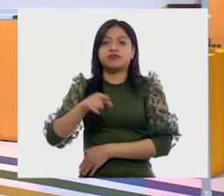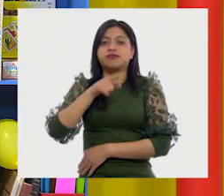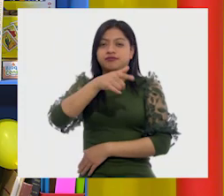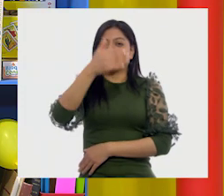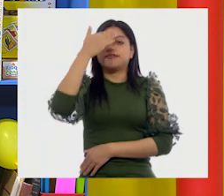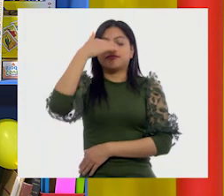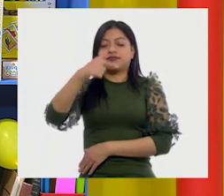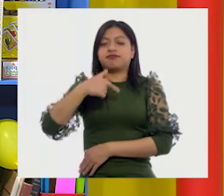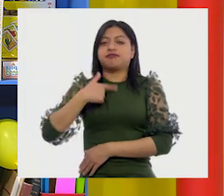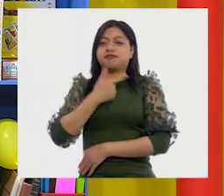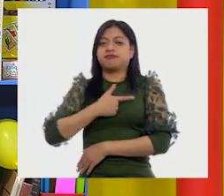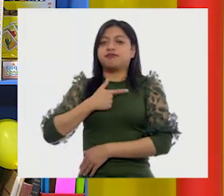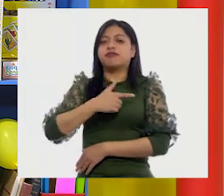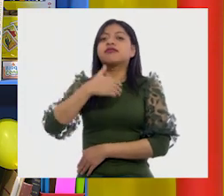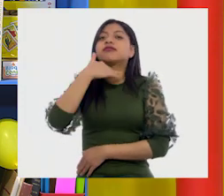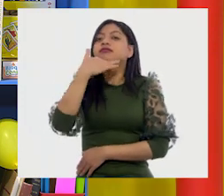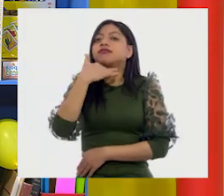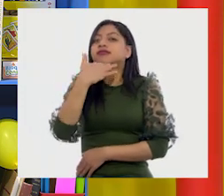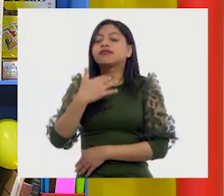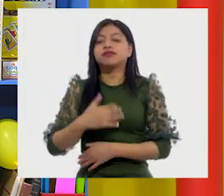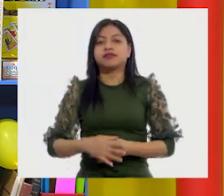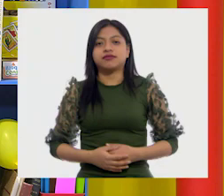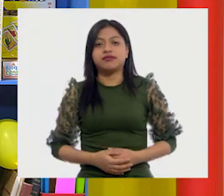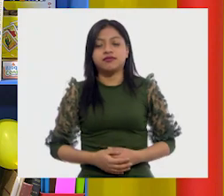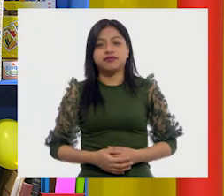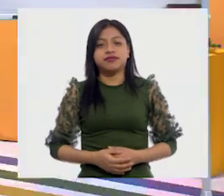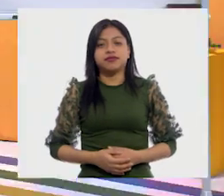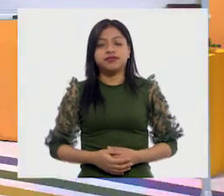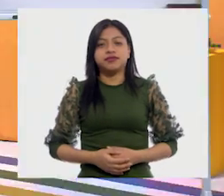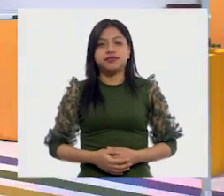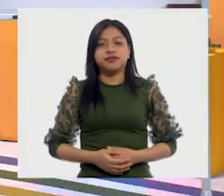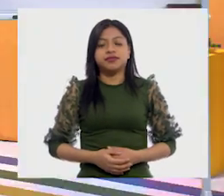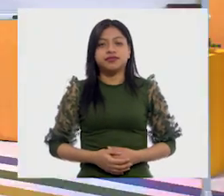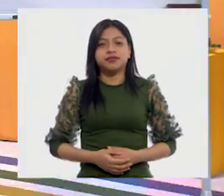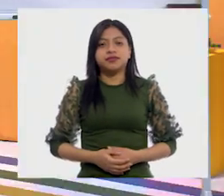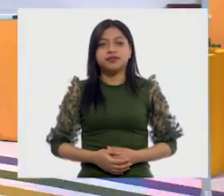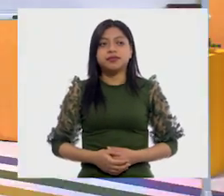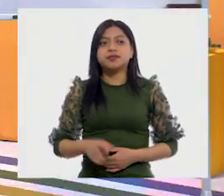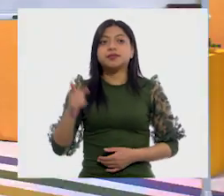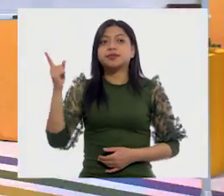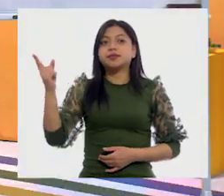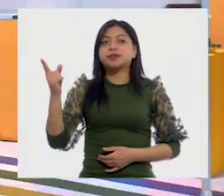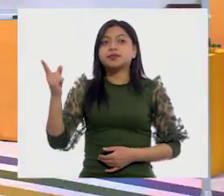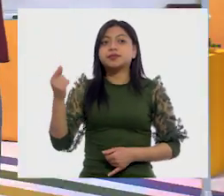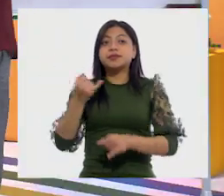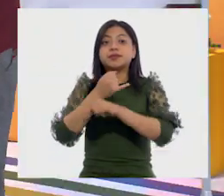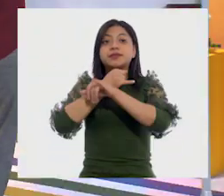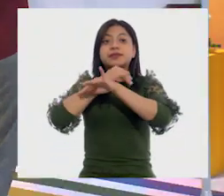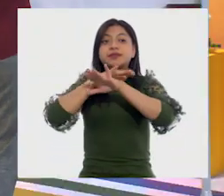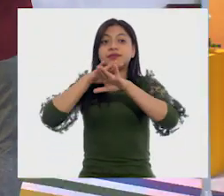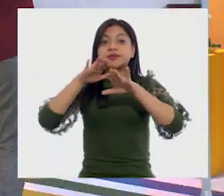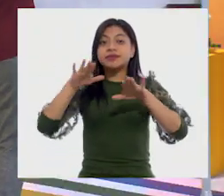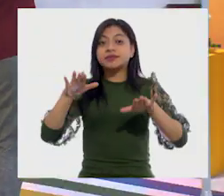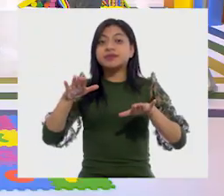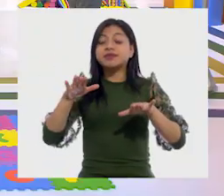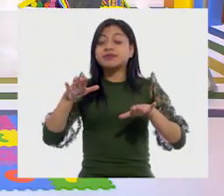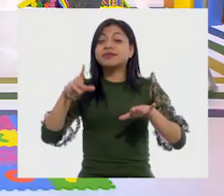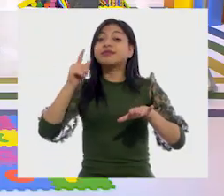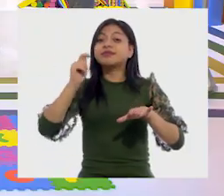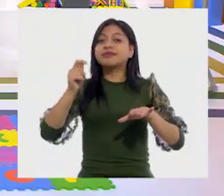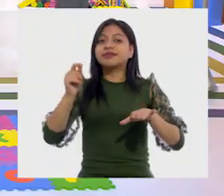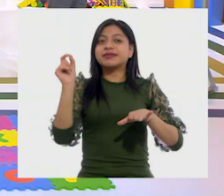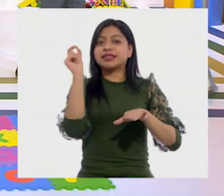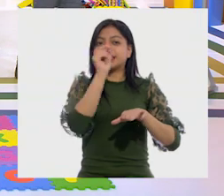ver, esa I de información, quizá le falta ahí un sombrerito para...